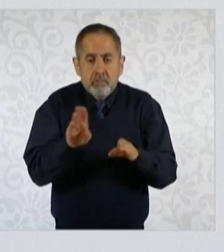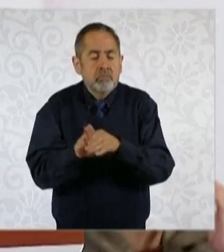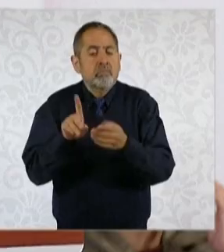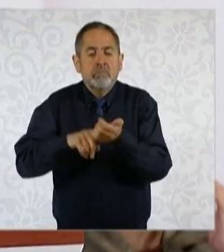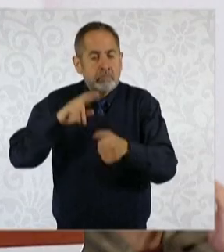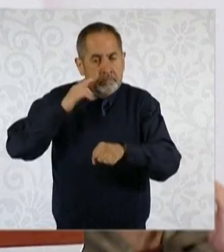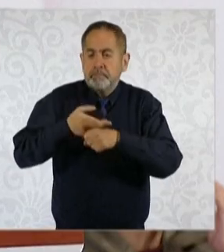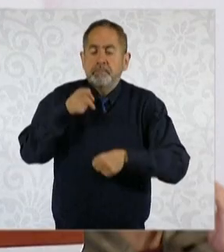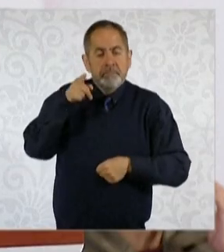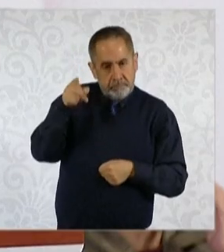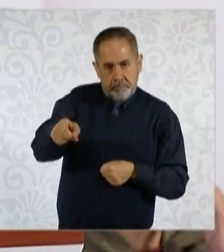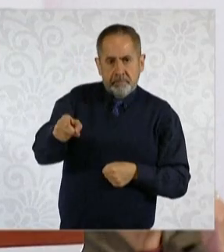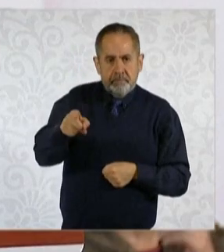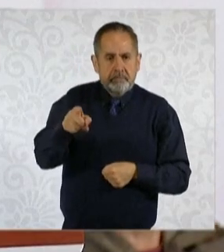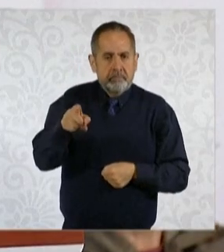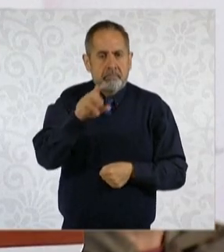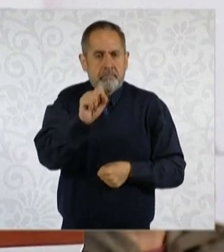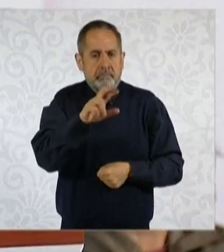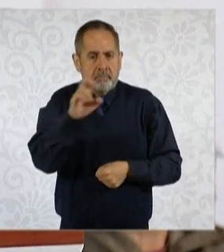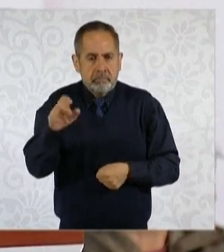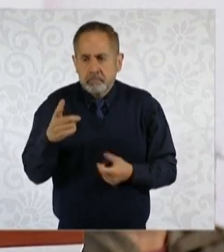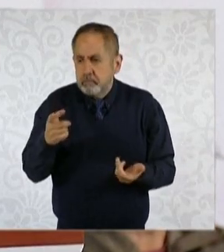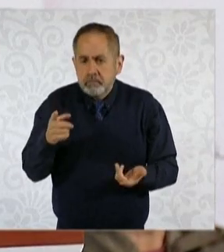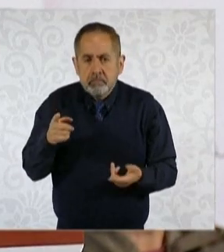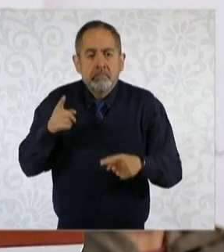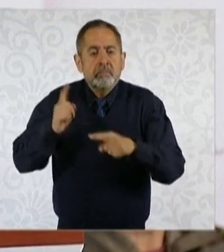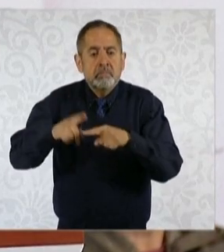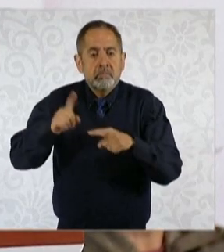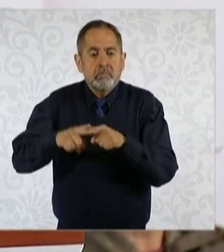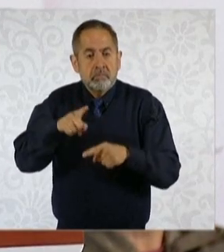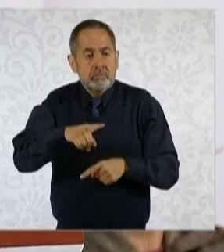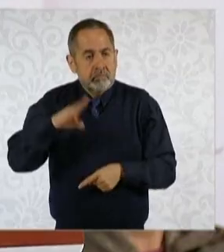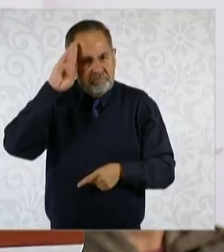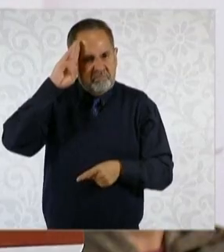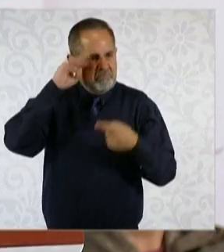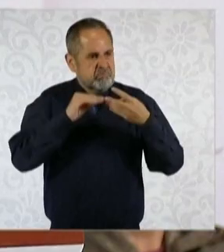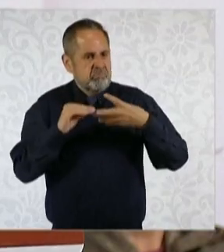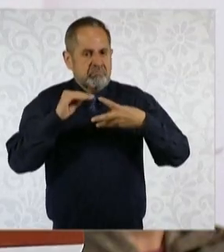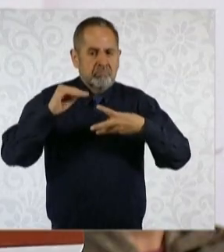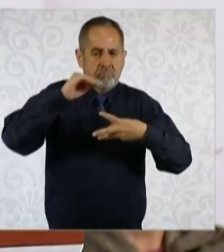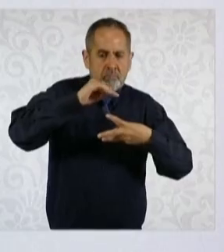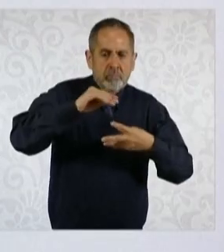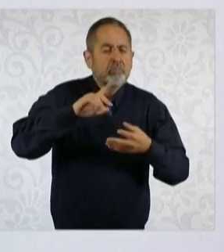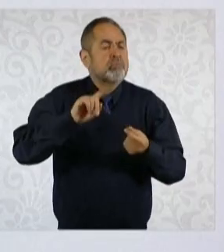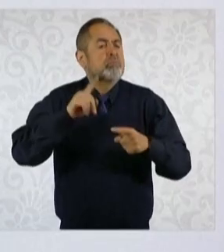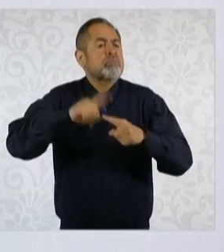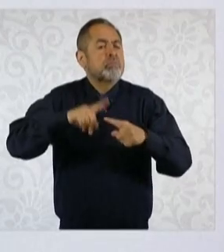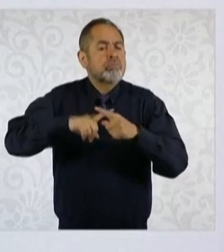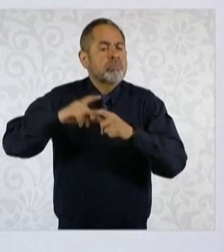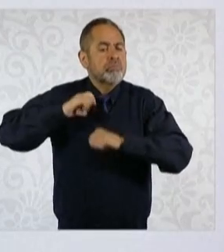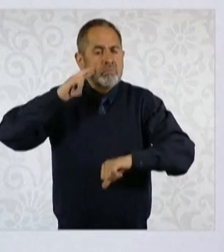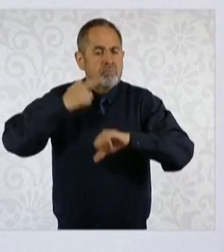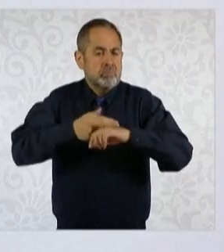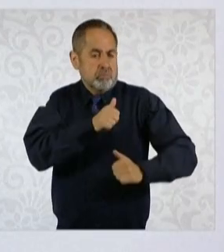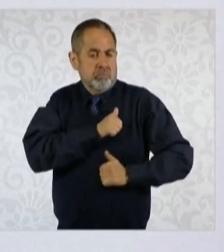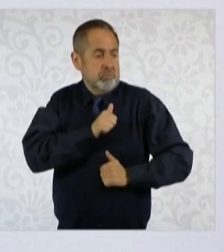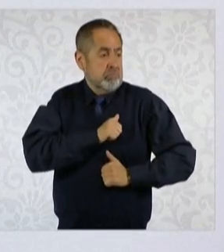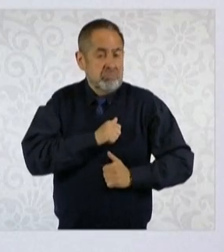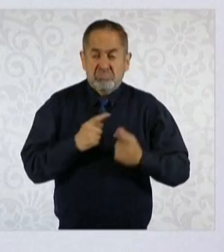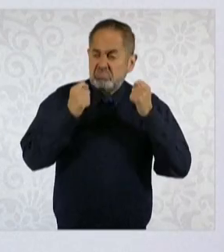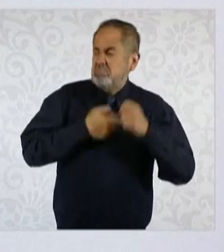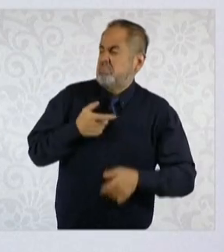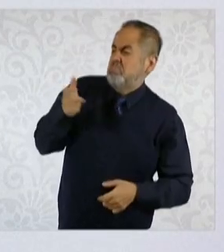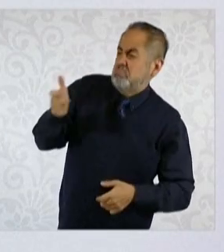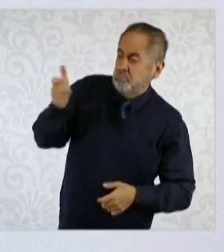las responsabilidades, si hay responsabilidad adicional de mandos o solamente de los soldados que dispararon